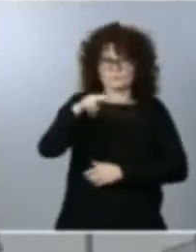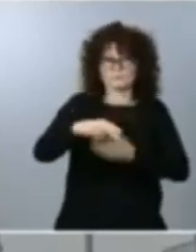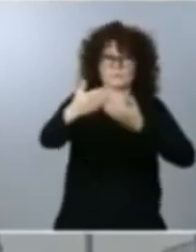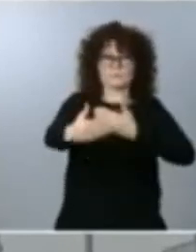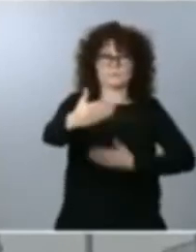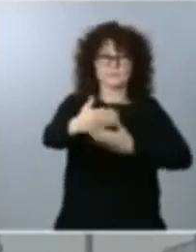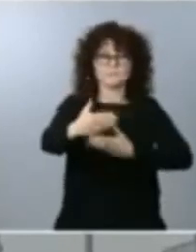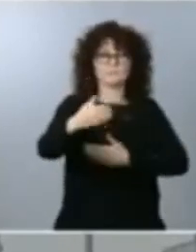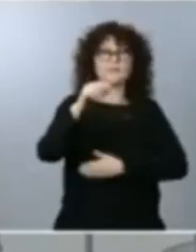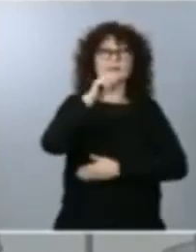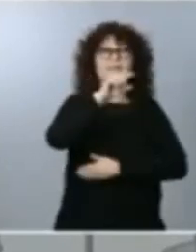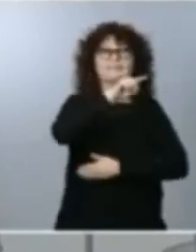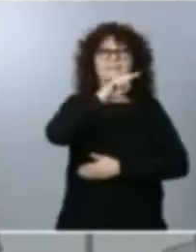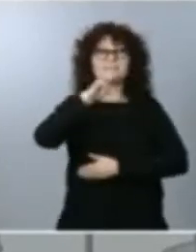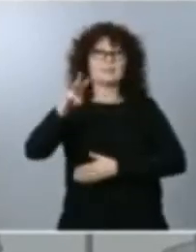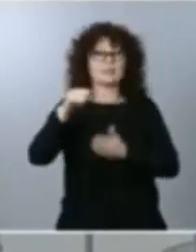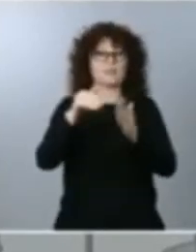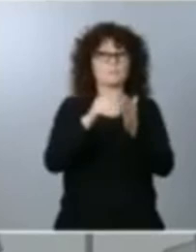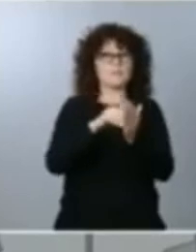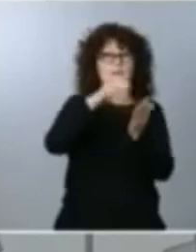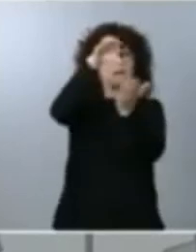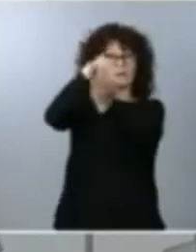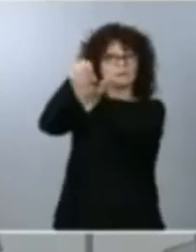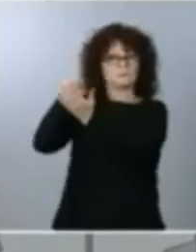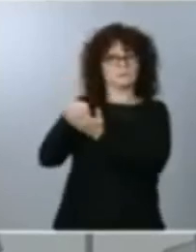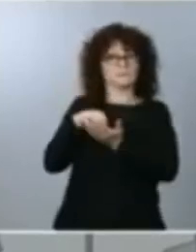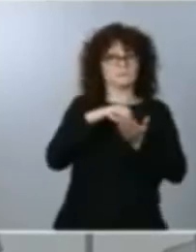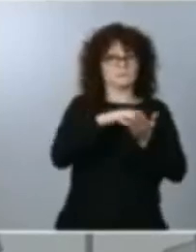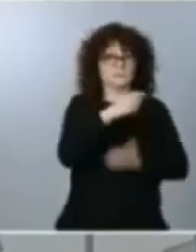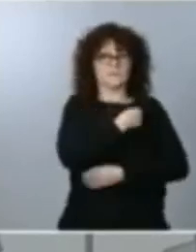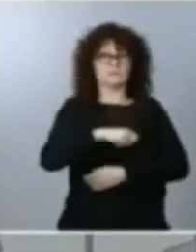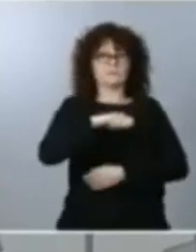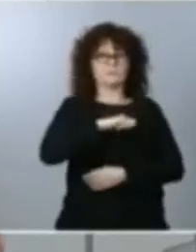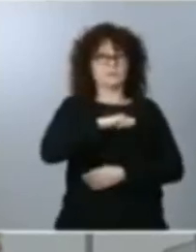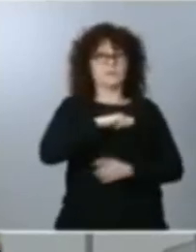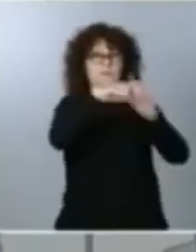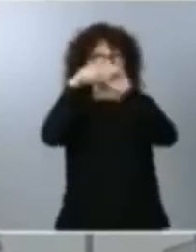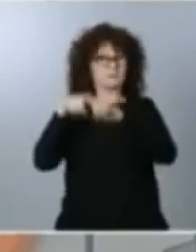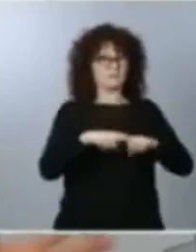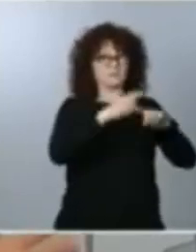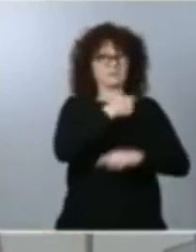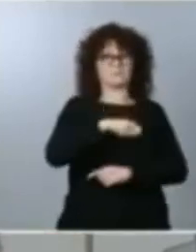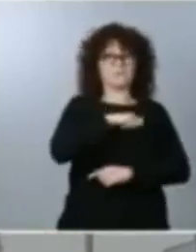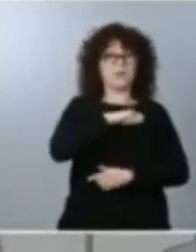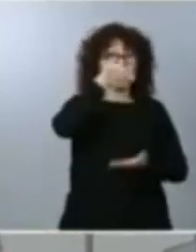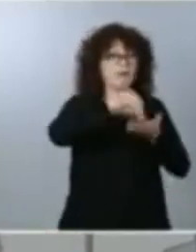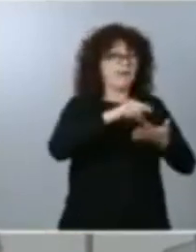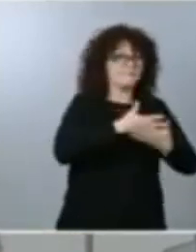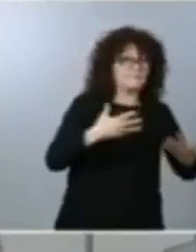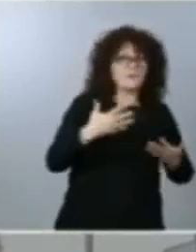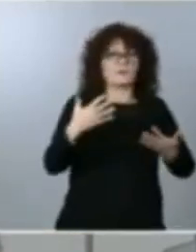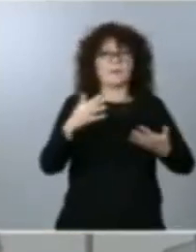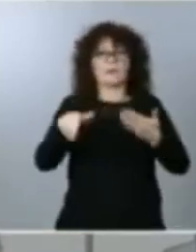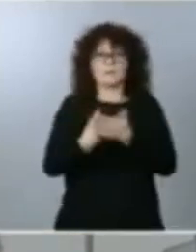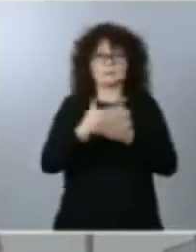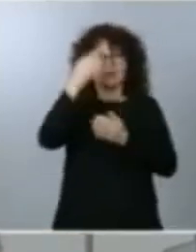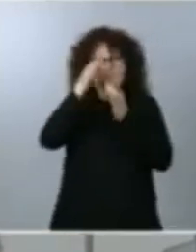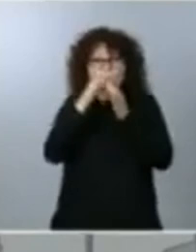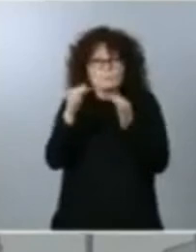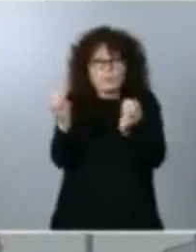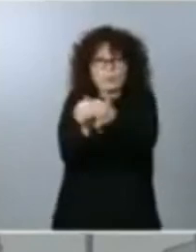centros puntos en toda España distribuidos en toda España desde una gran urbe a un pequeño municipio de